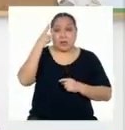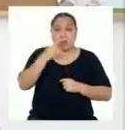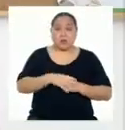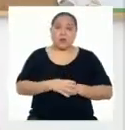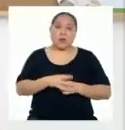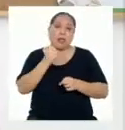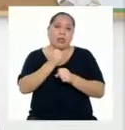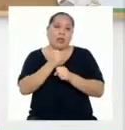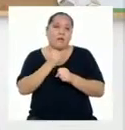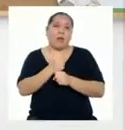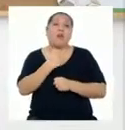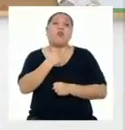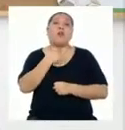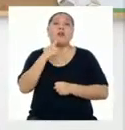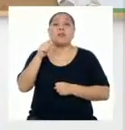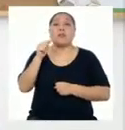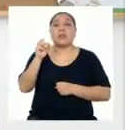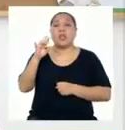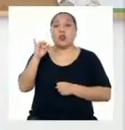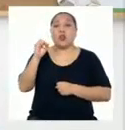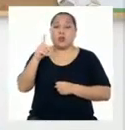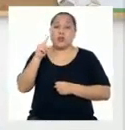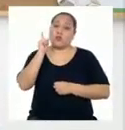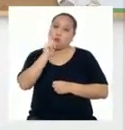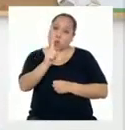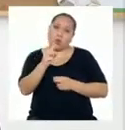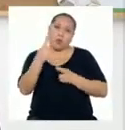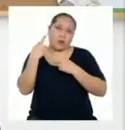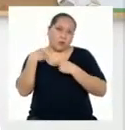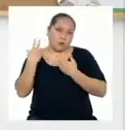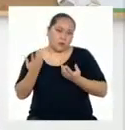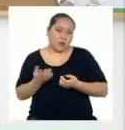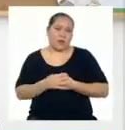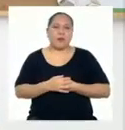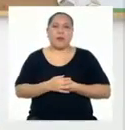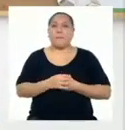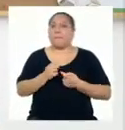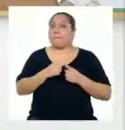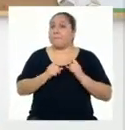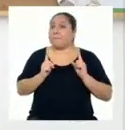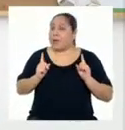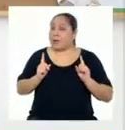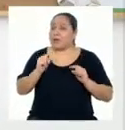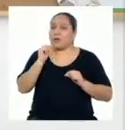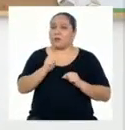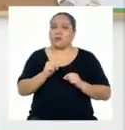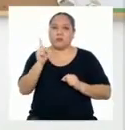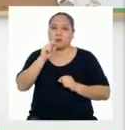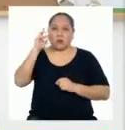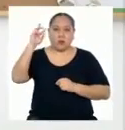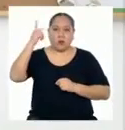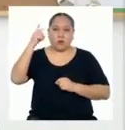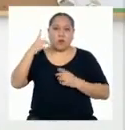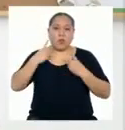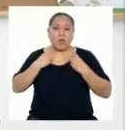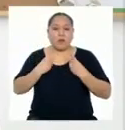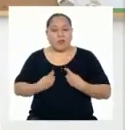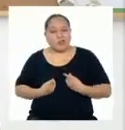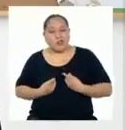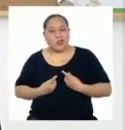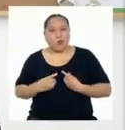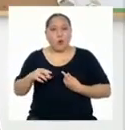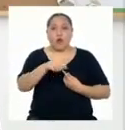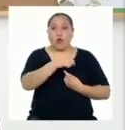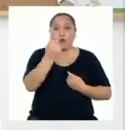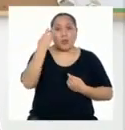El funcionamiento de la tiroides es solo una de estas. Pero, ojo, que a veces se podría confundir una depresión por